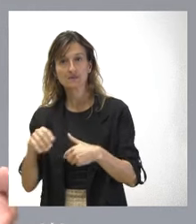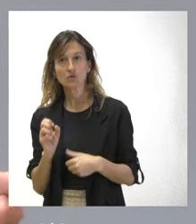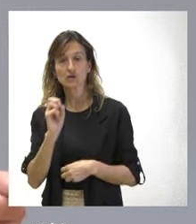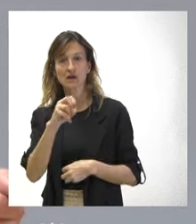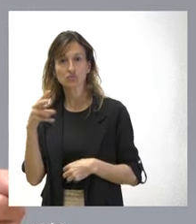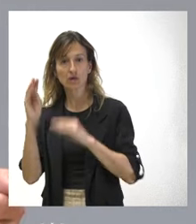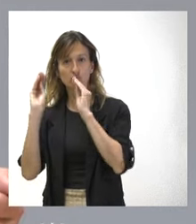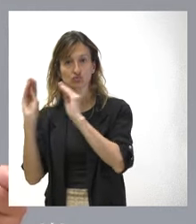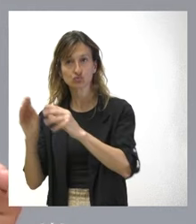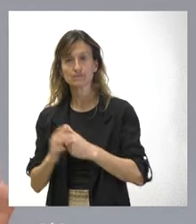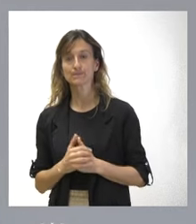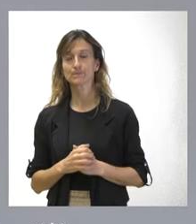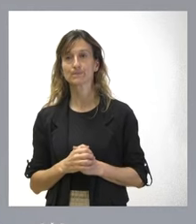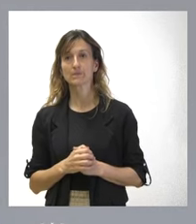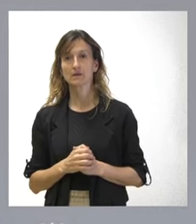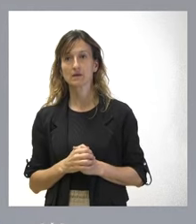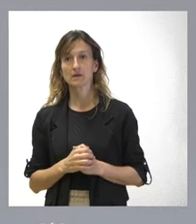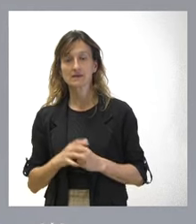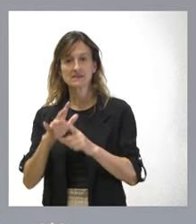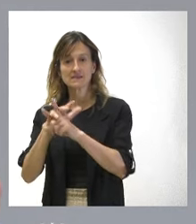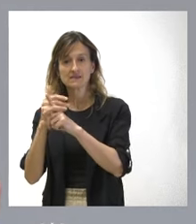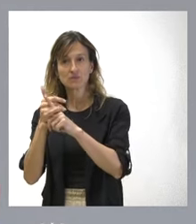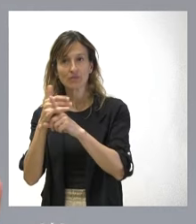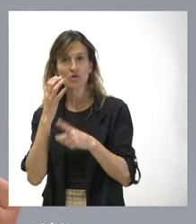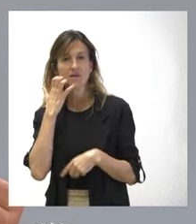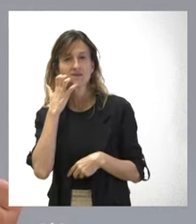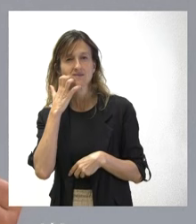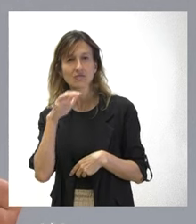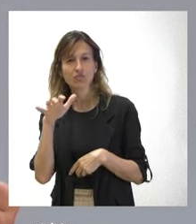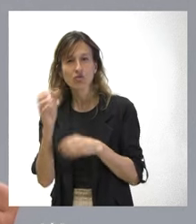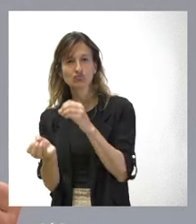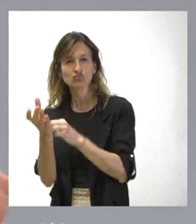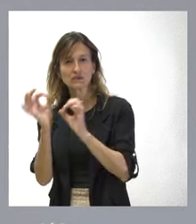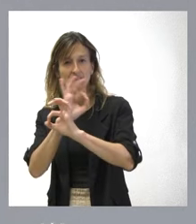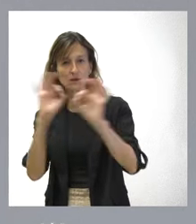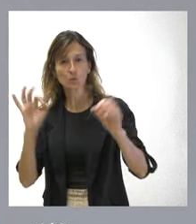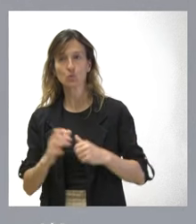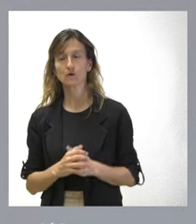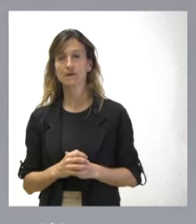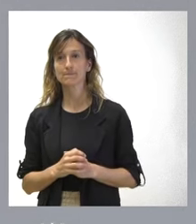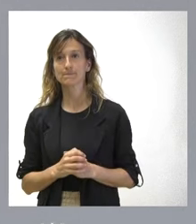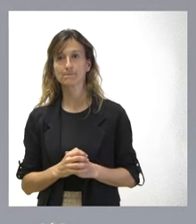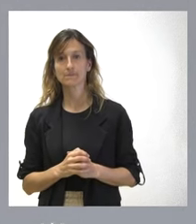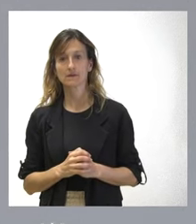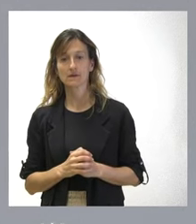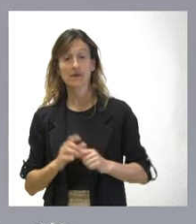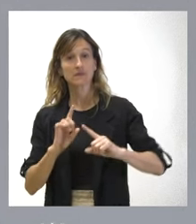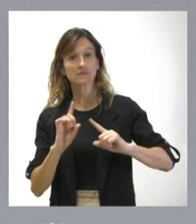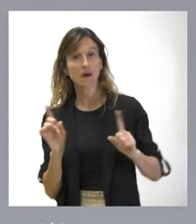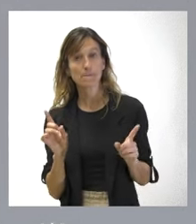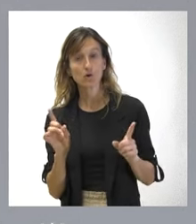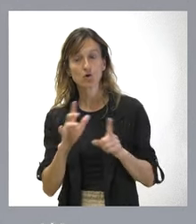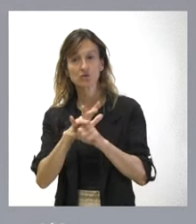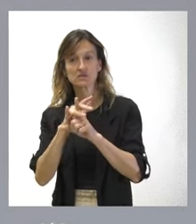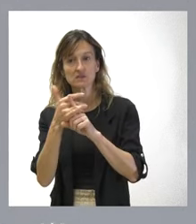correspondientes. Por lo tanto, ninguna situación de excepcionalidad se ha producido. Pero tampoco se han producido unas